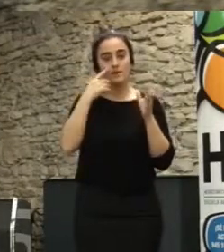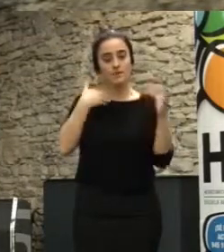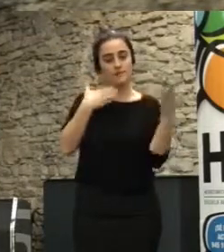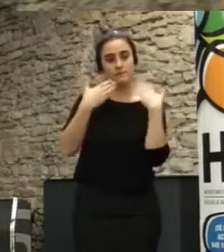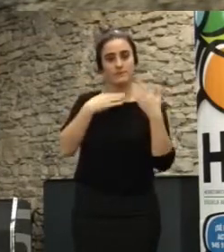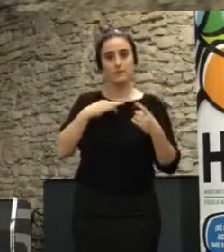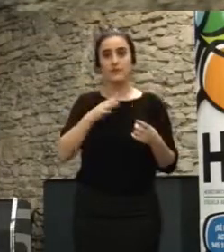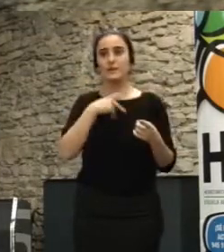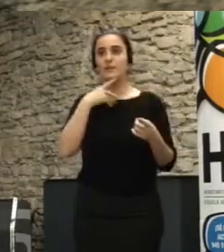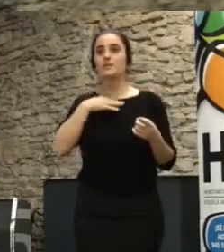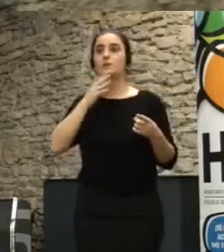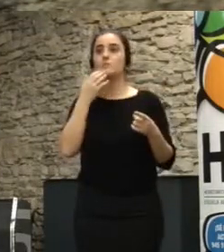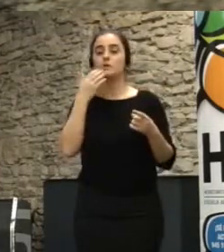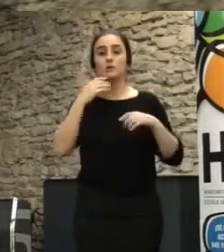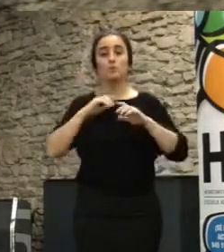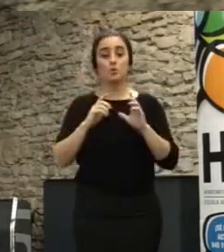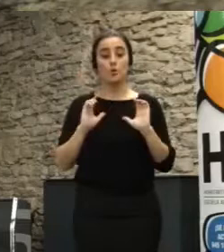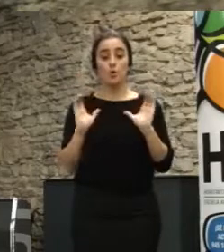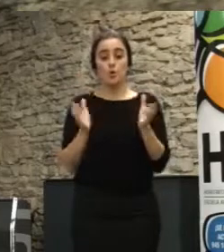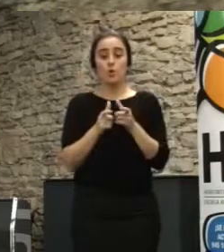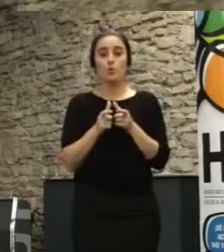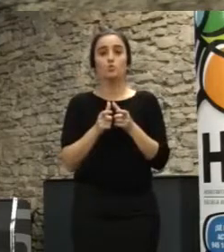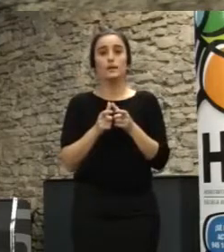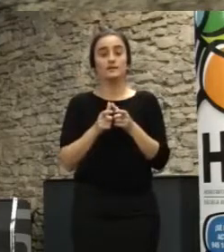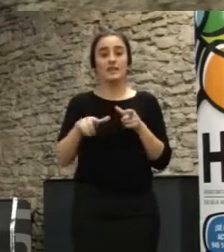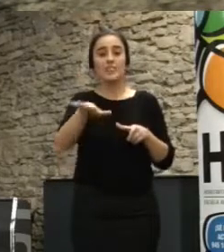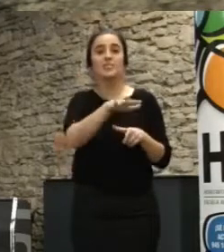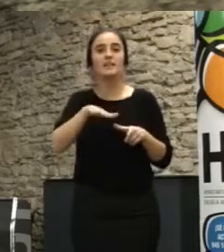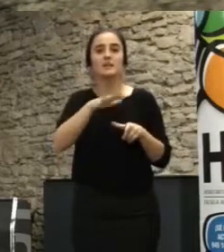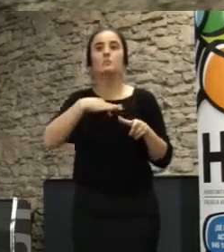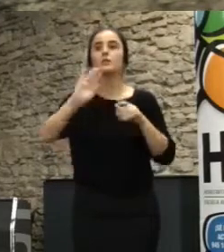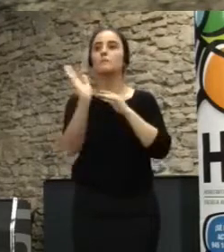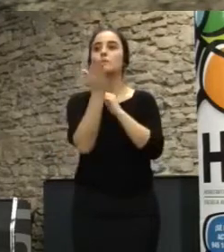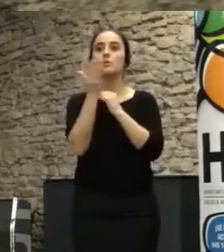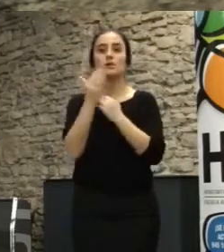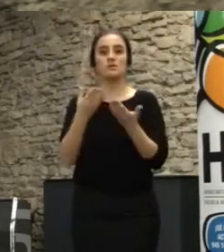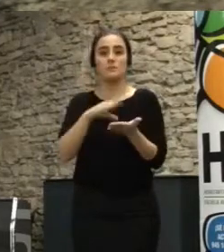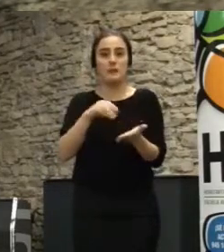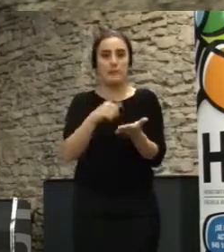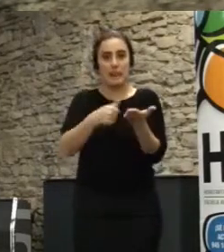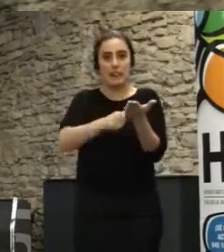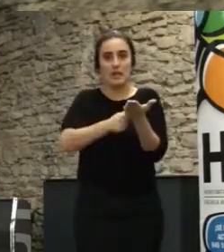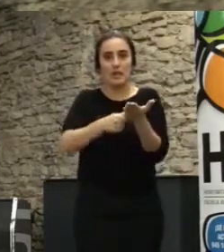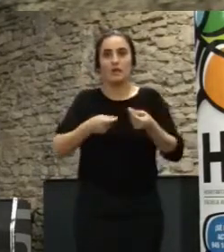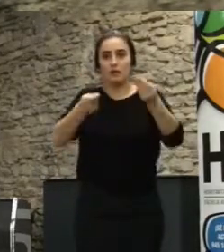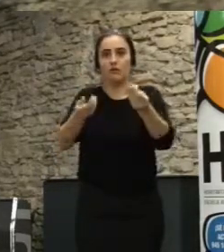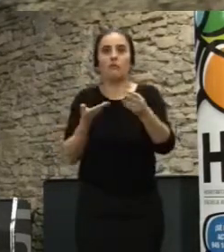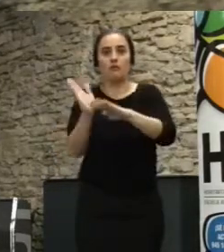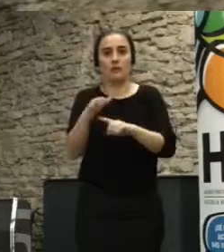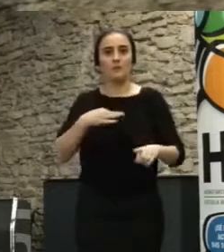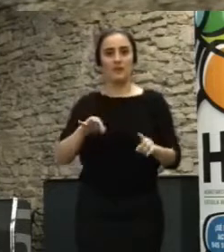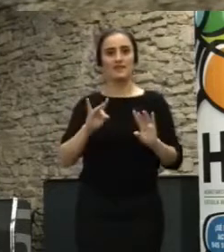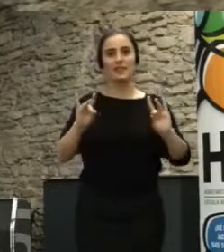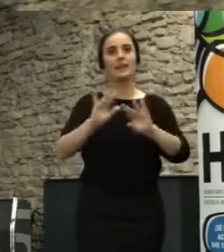pueden hacer propuestas en las juntas de distrito con papel con un DNI o sea que tampoco es solo lo digital pero sin duda que es un